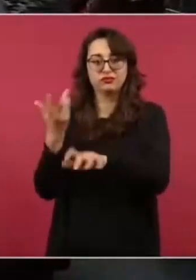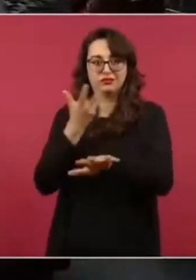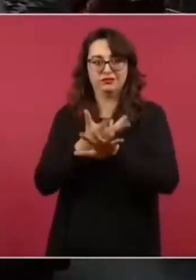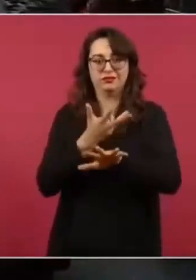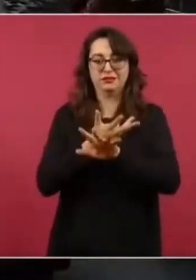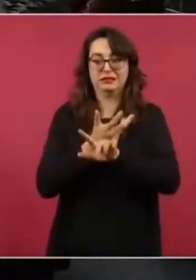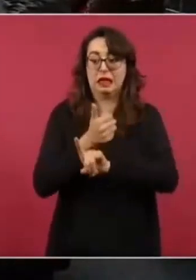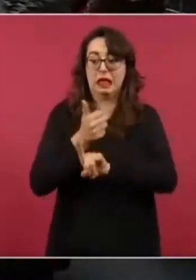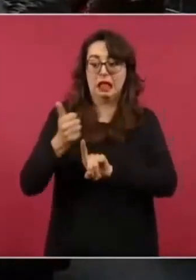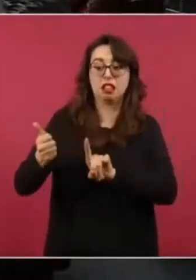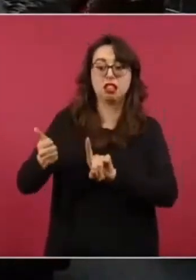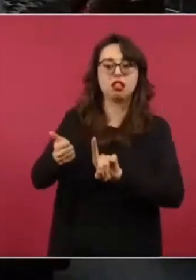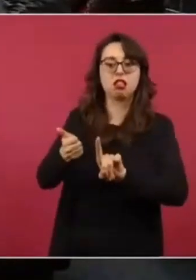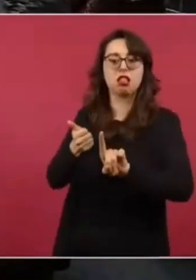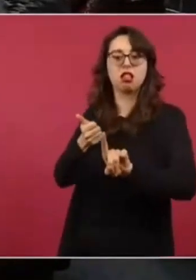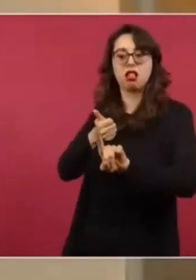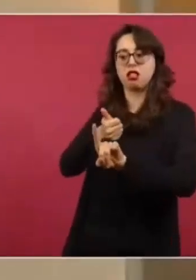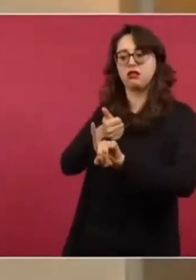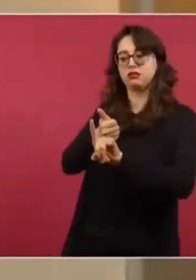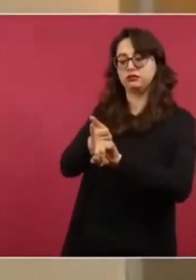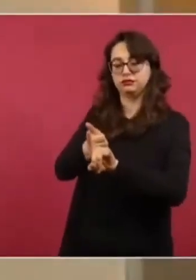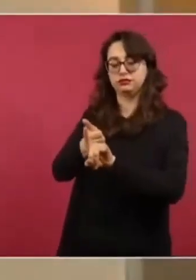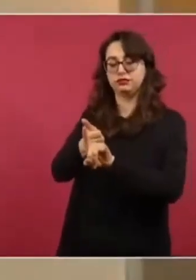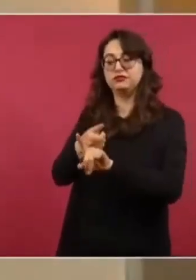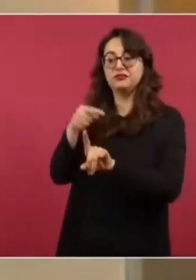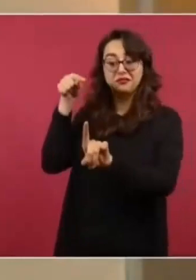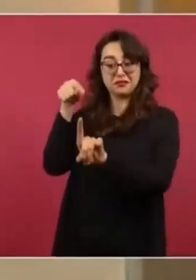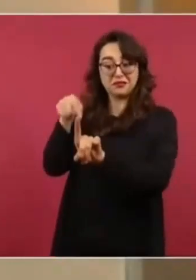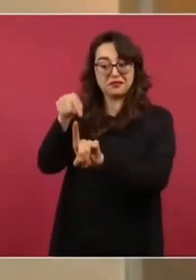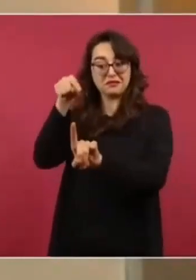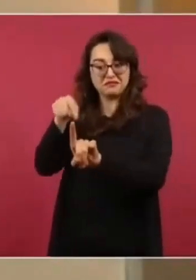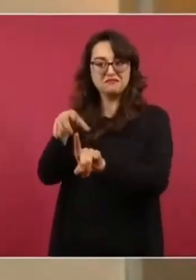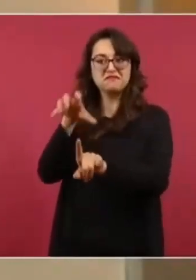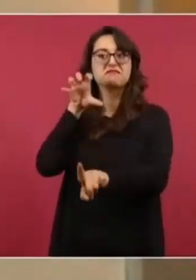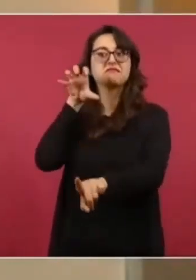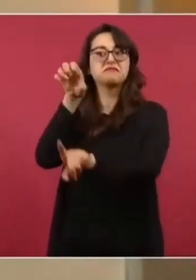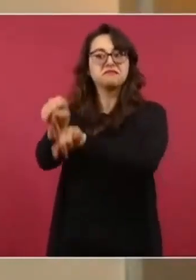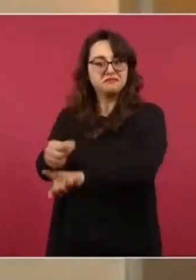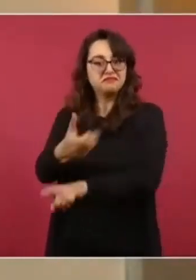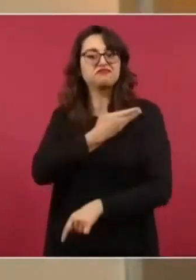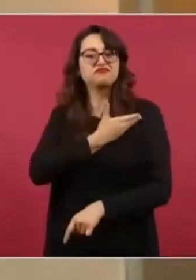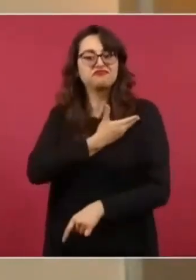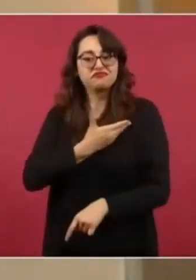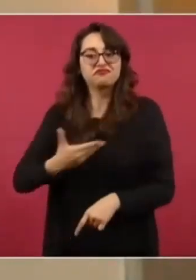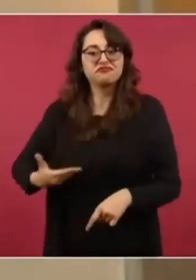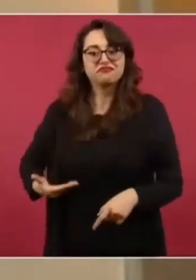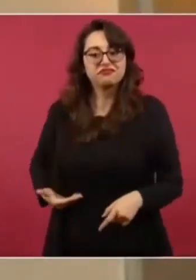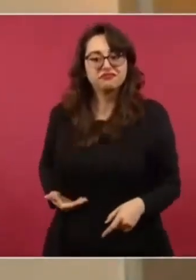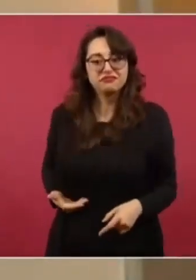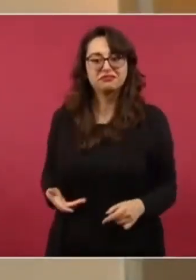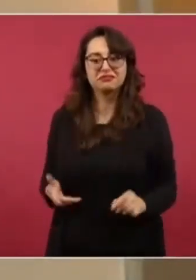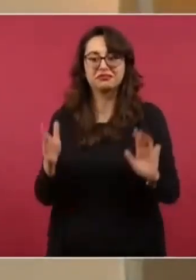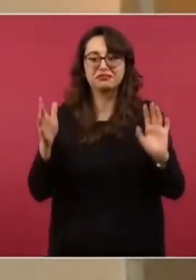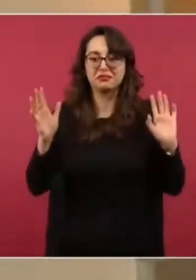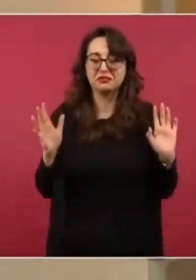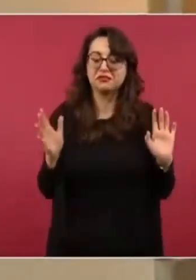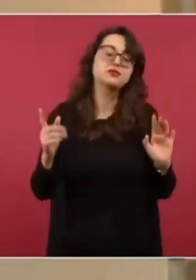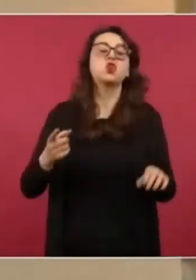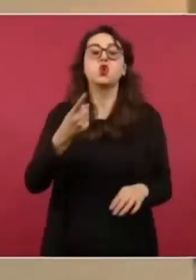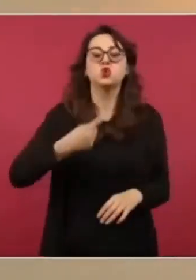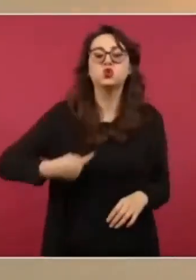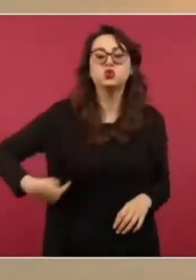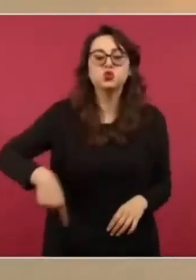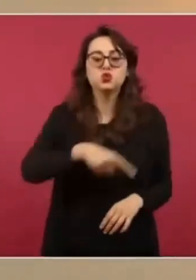la República. sin necesidad de que Estados Unidos gaste un centavo o